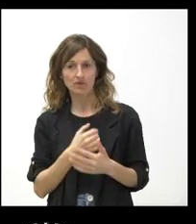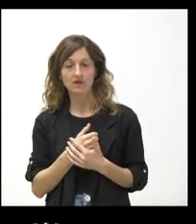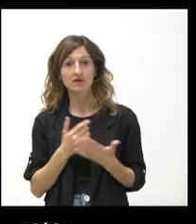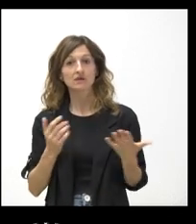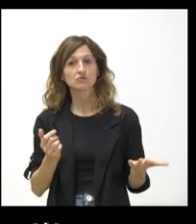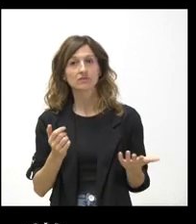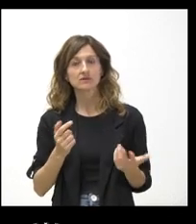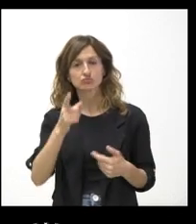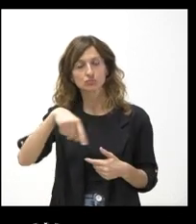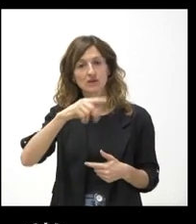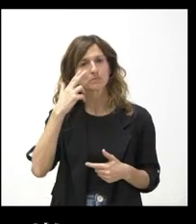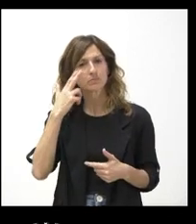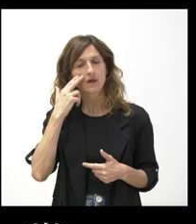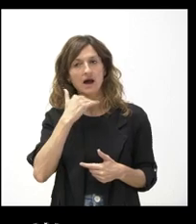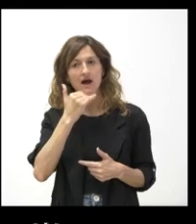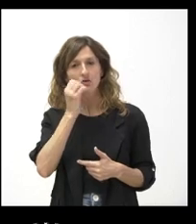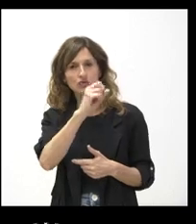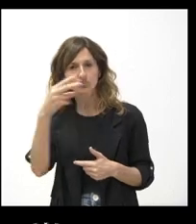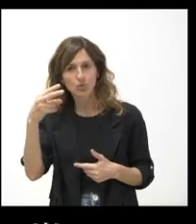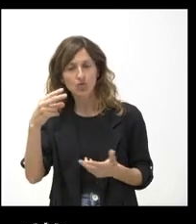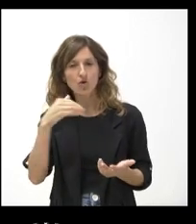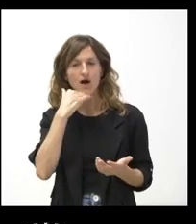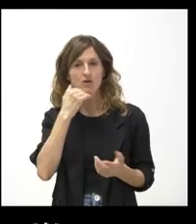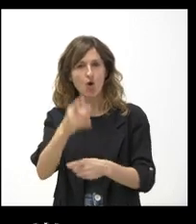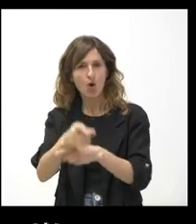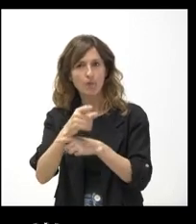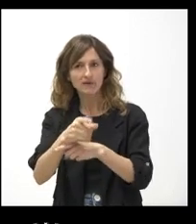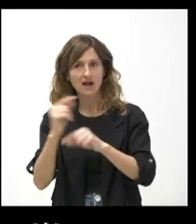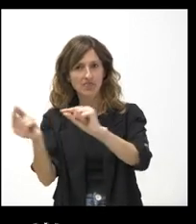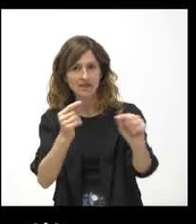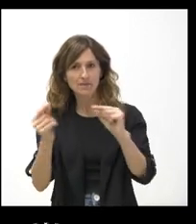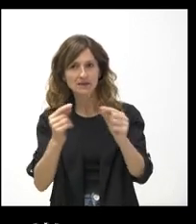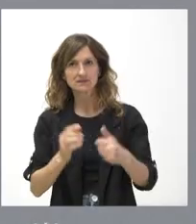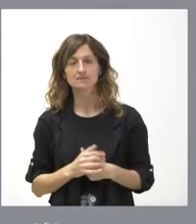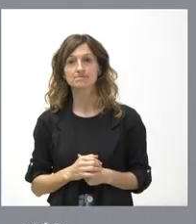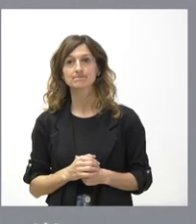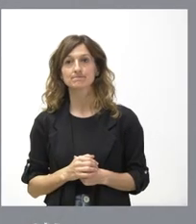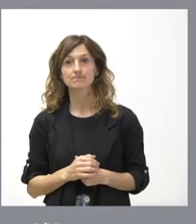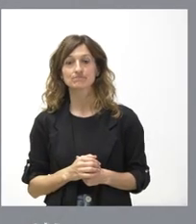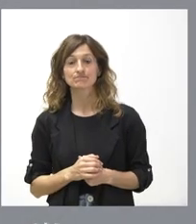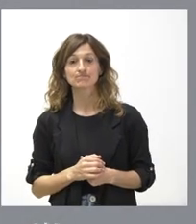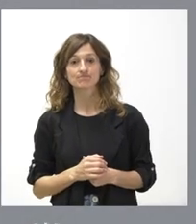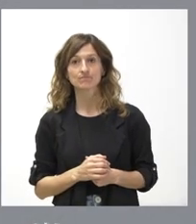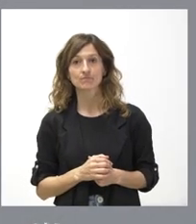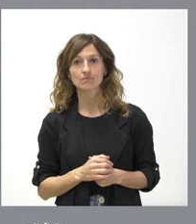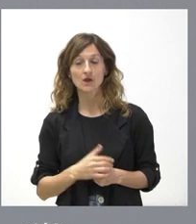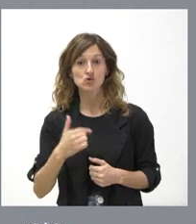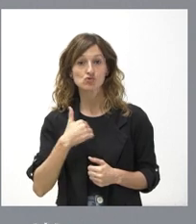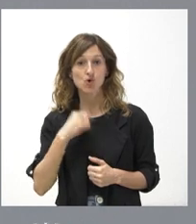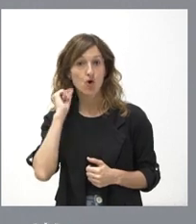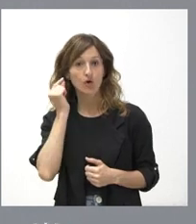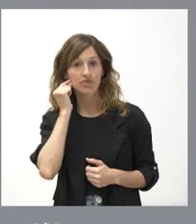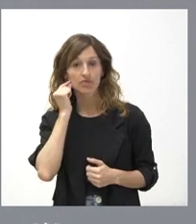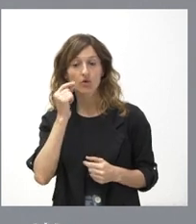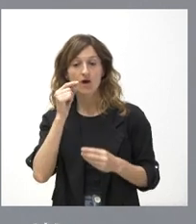que finalmente pueda haber una resolución o algo que obligue a celebrar este debate. SEÑORA Pues yo le he oído que va a hacer